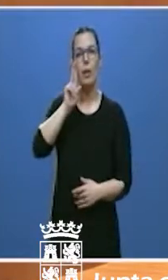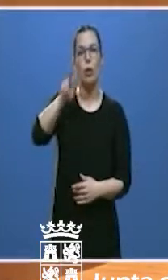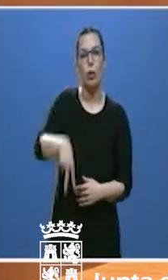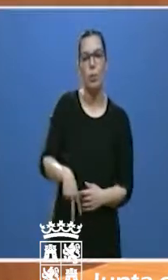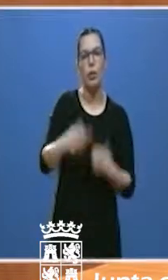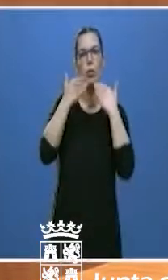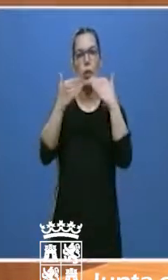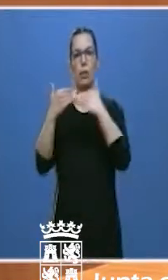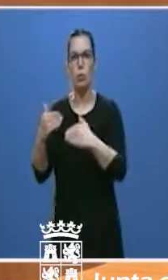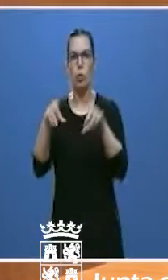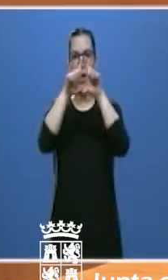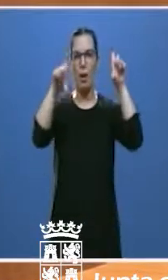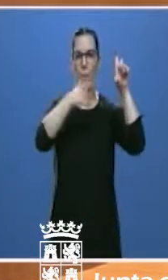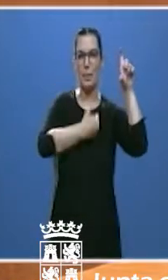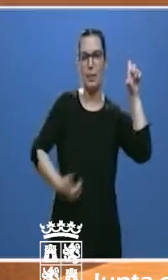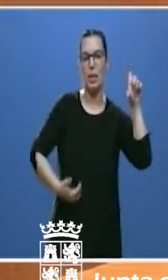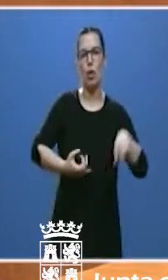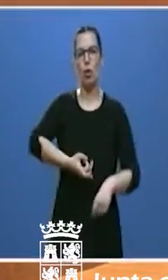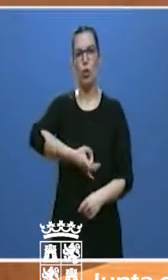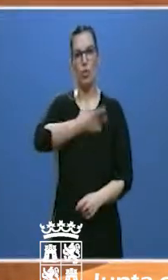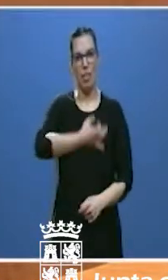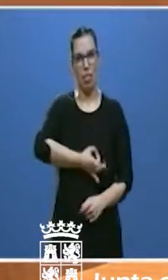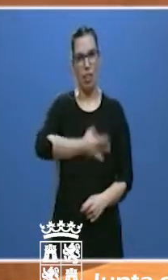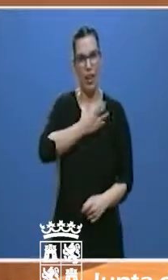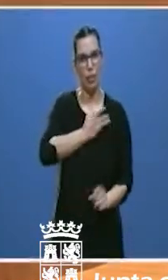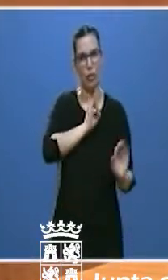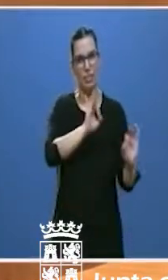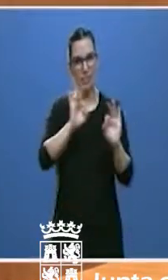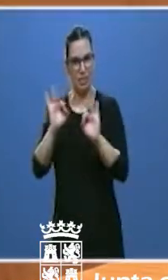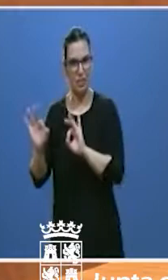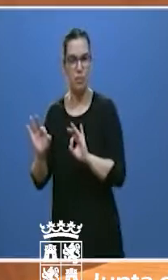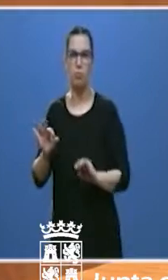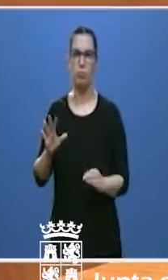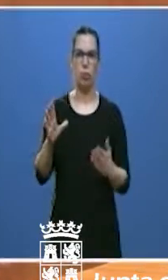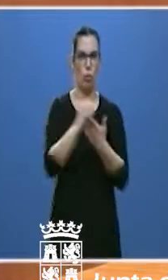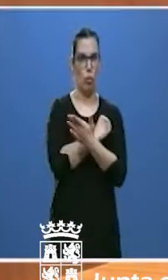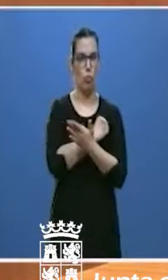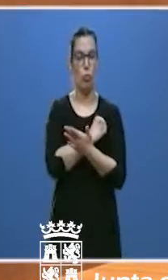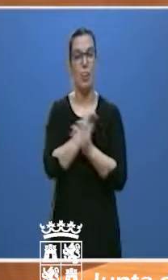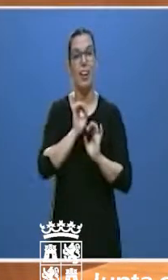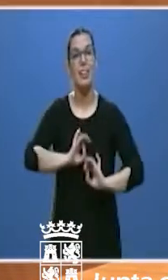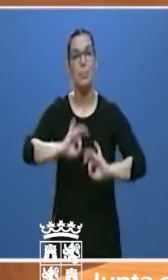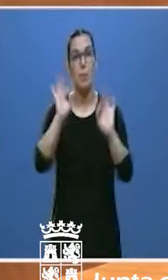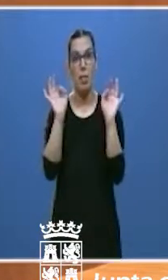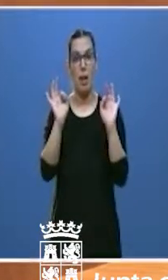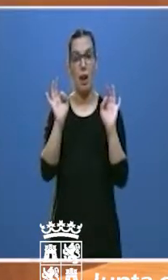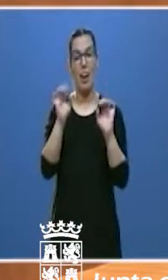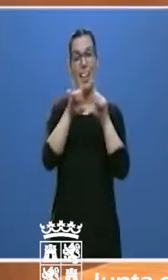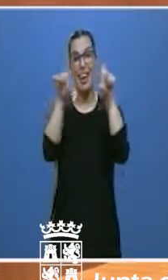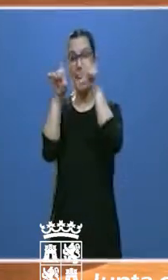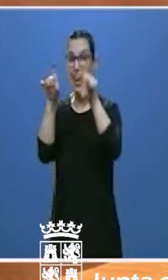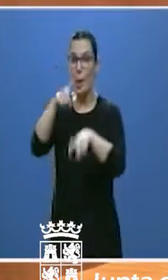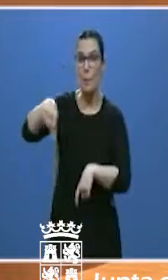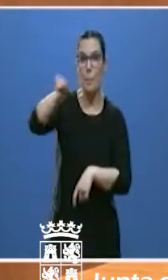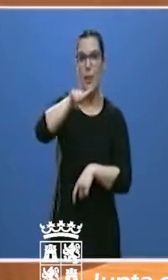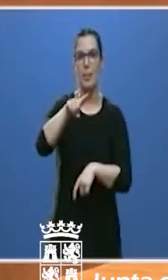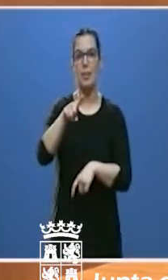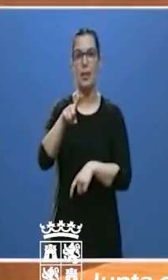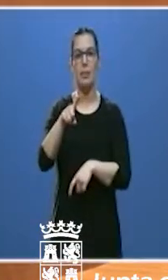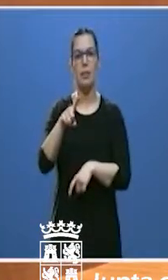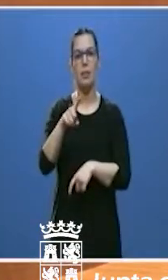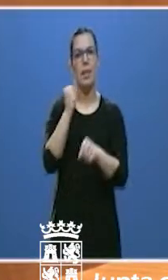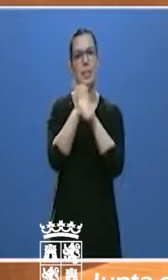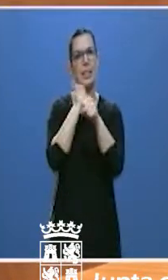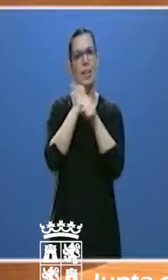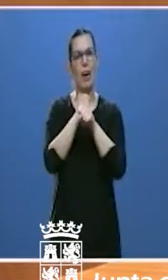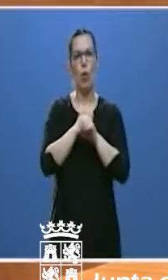económicos y sociales. A los sindicatos y a las empresas. Especialmente a aquellas que, más allá de sus obligaciones,